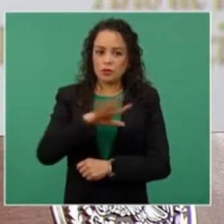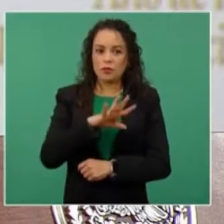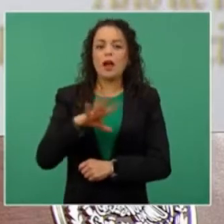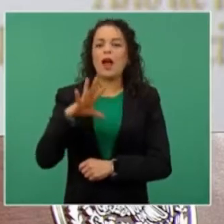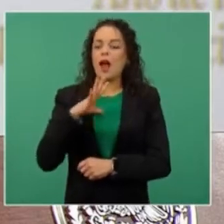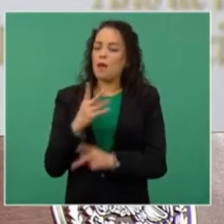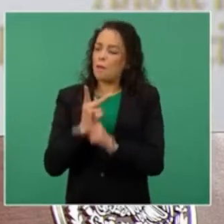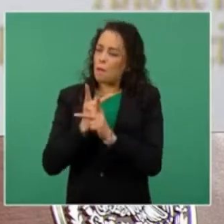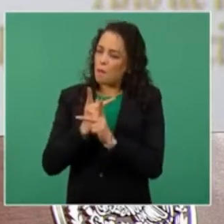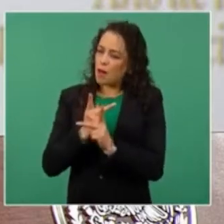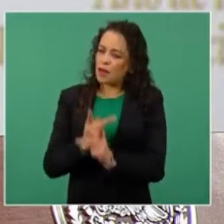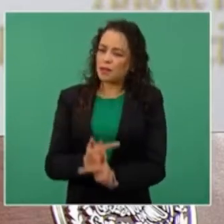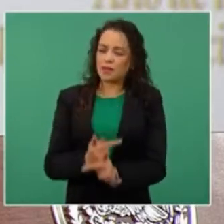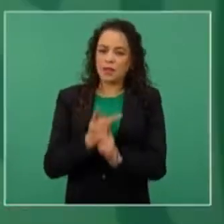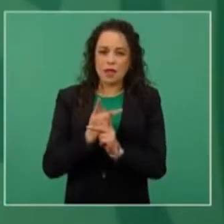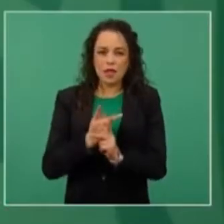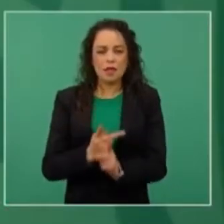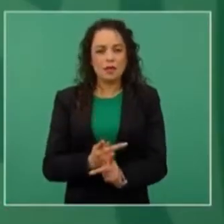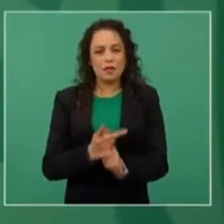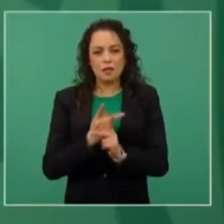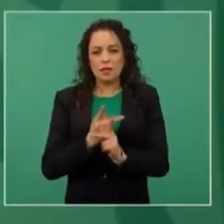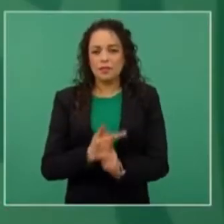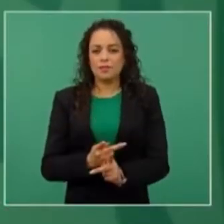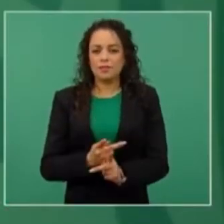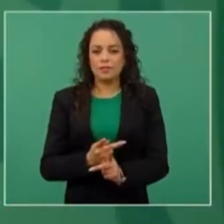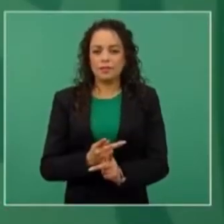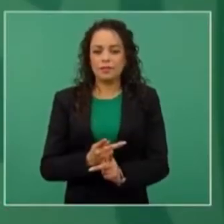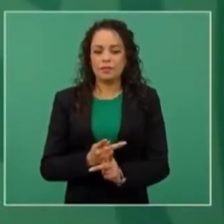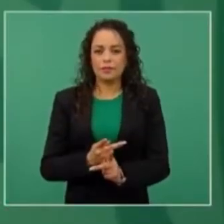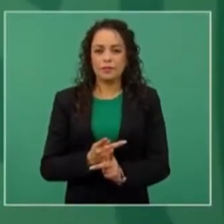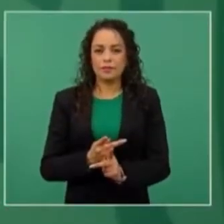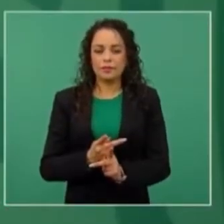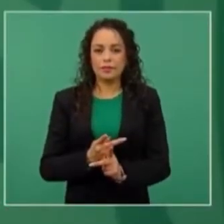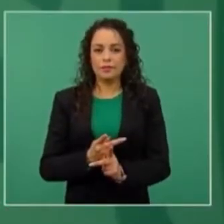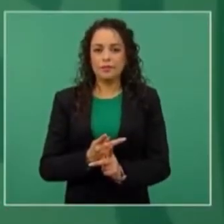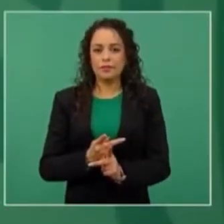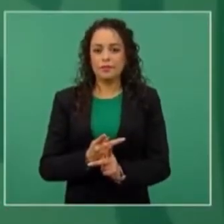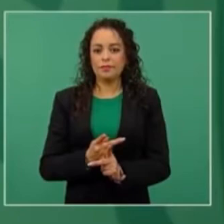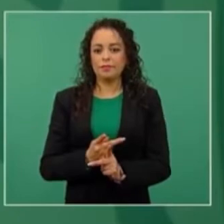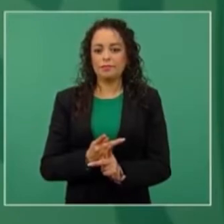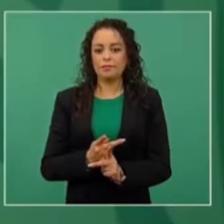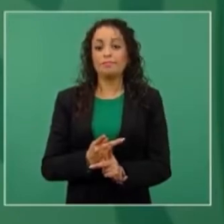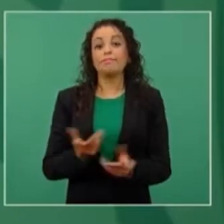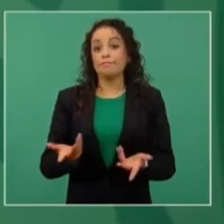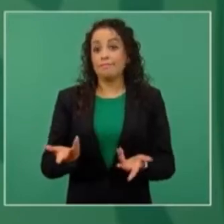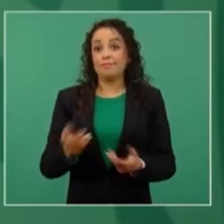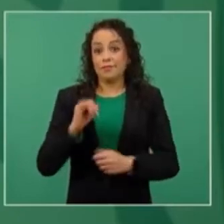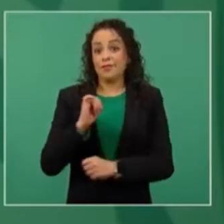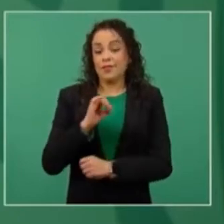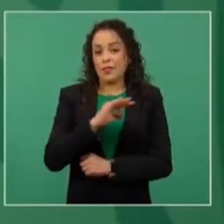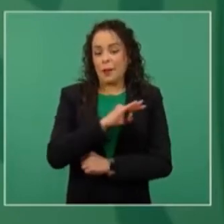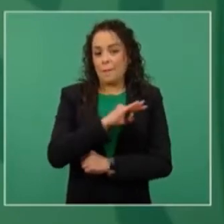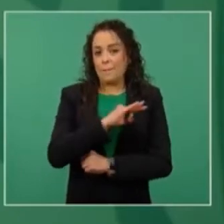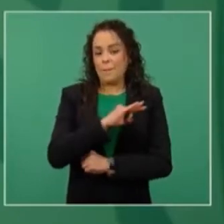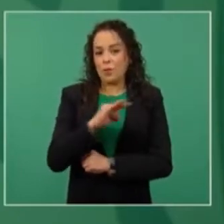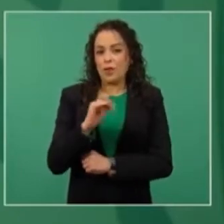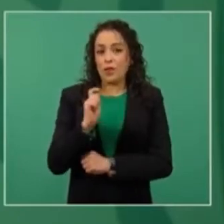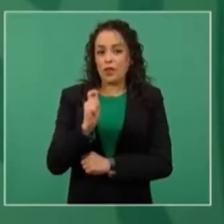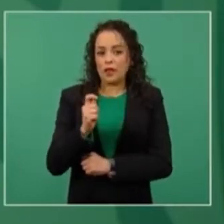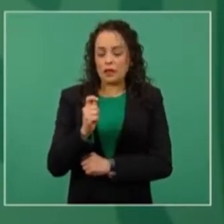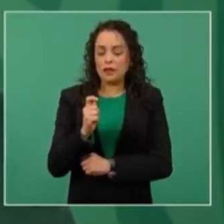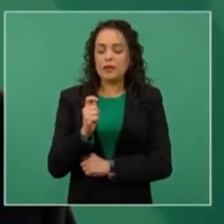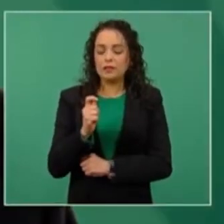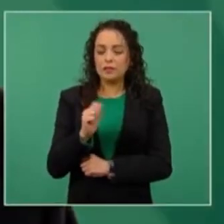el que es capaz de sentir el